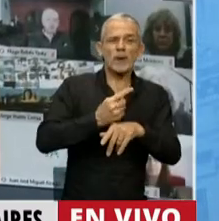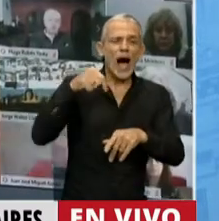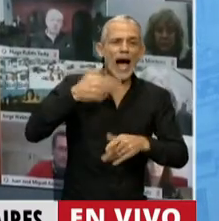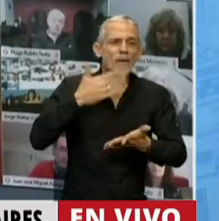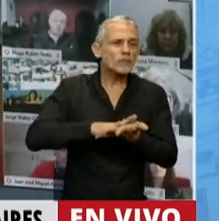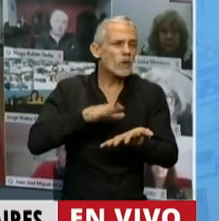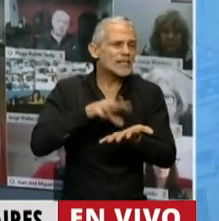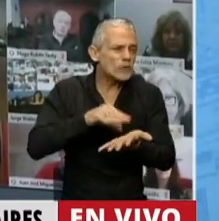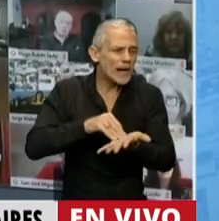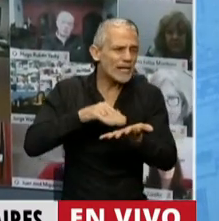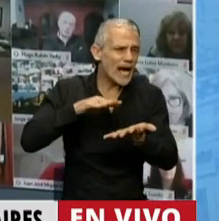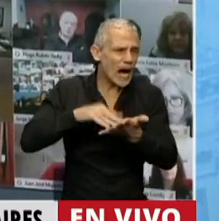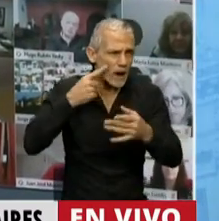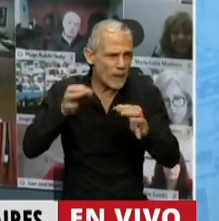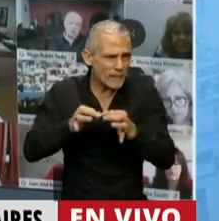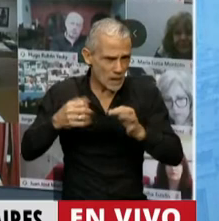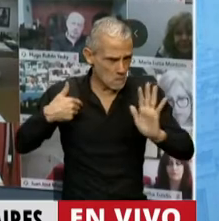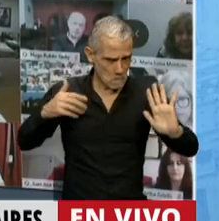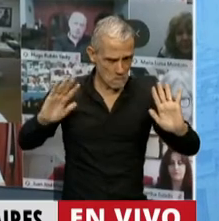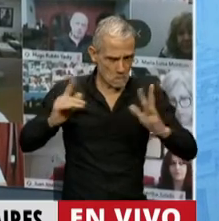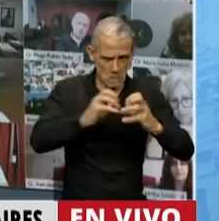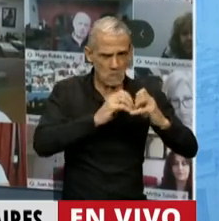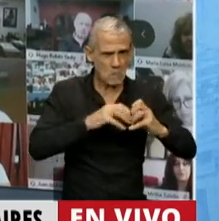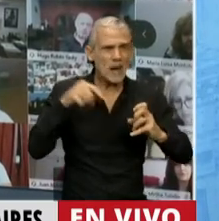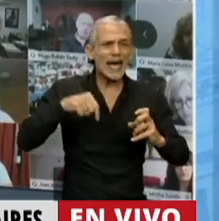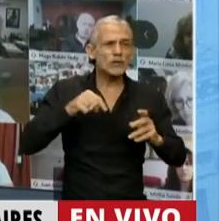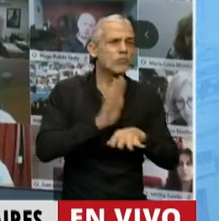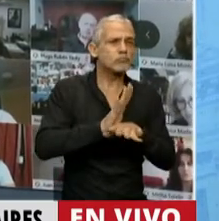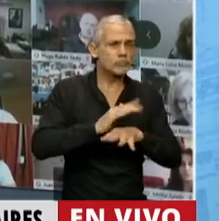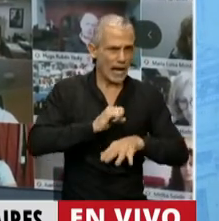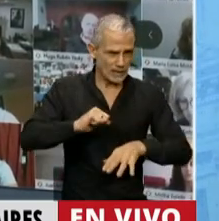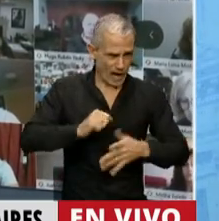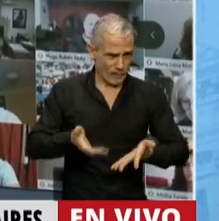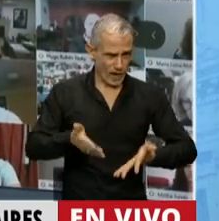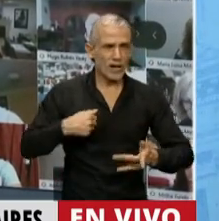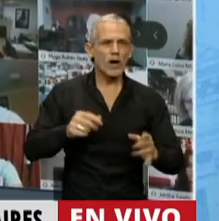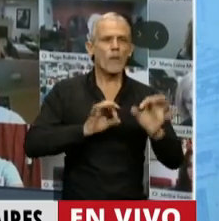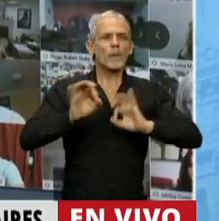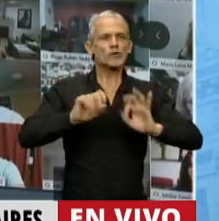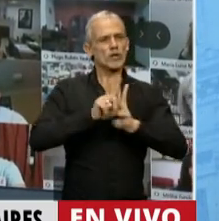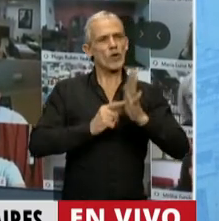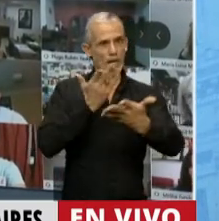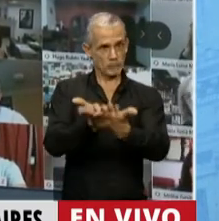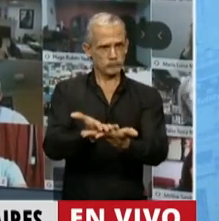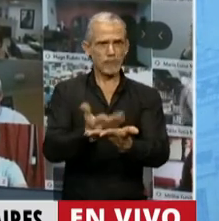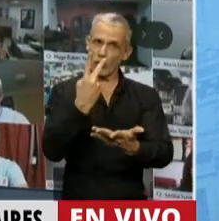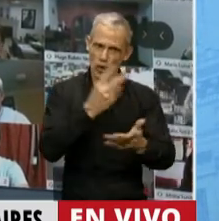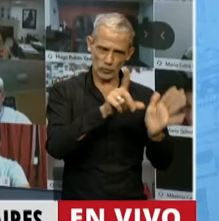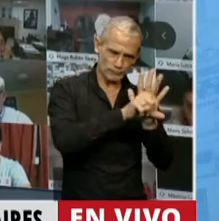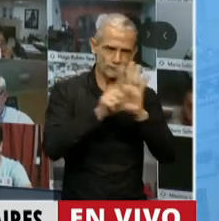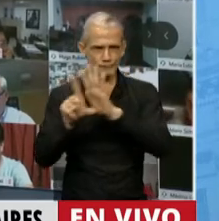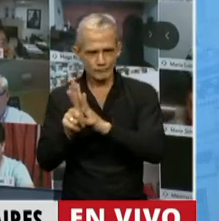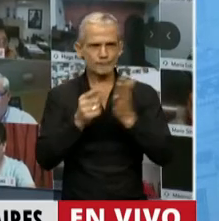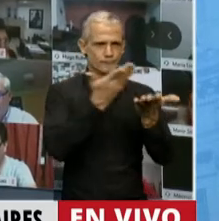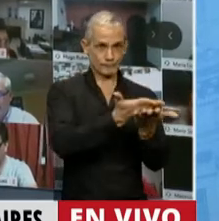discutiendo la soberanía sobre Malvinas. Esto es una estafa. Se presenta este proyecto, estos dos proyectos,